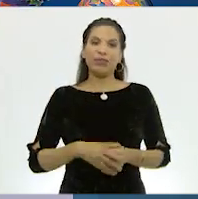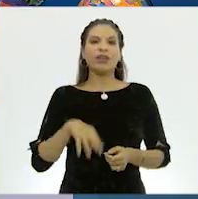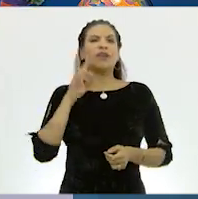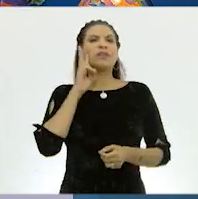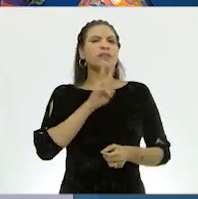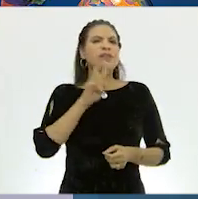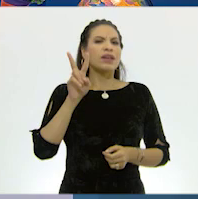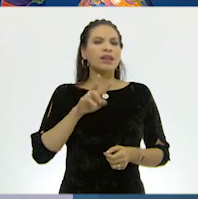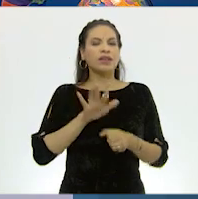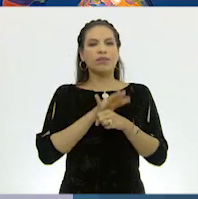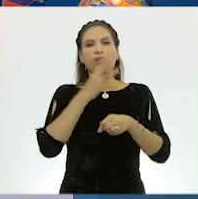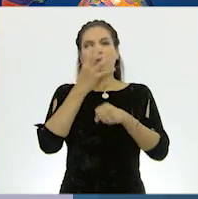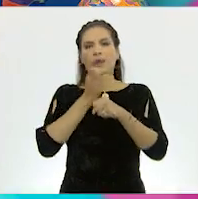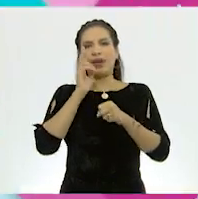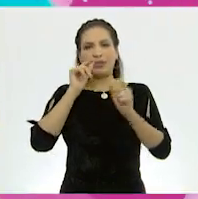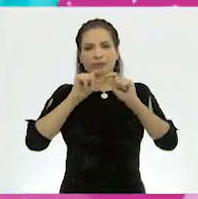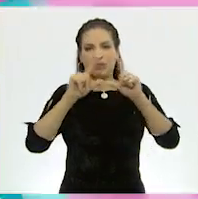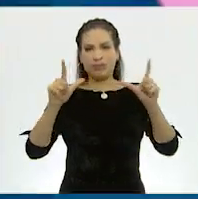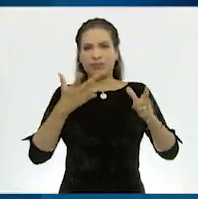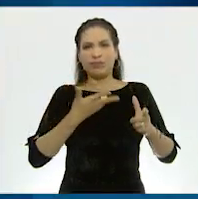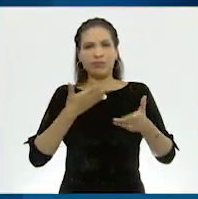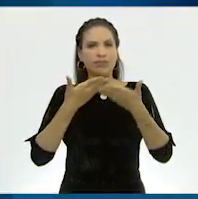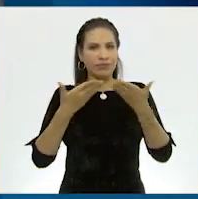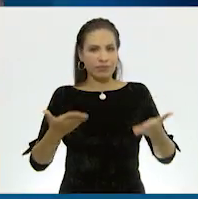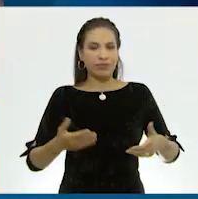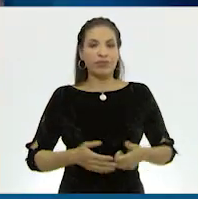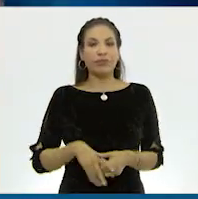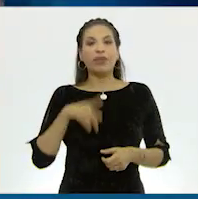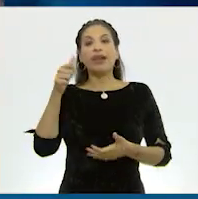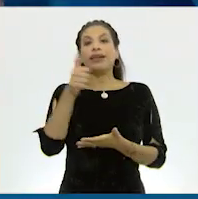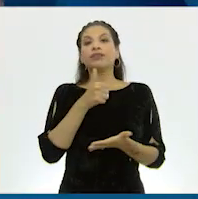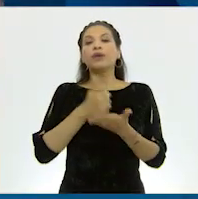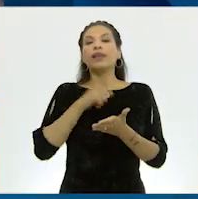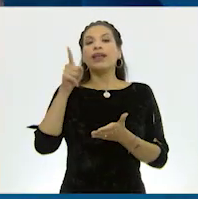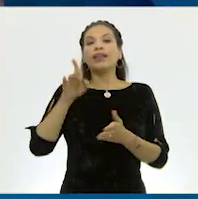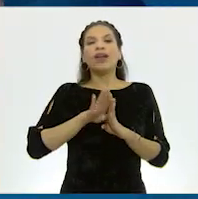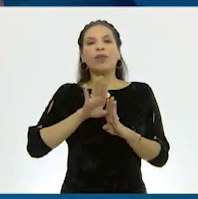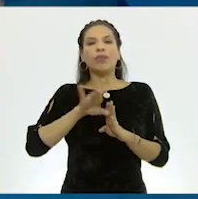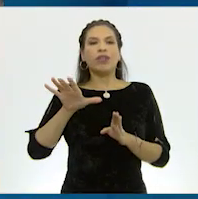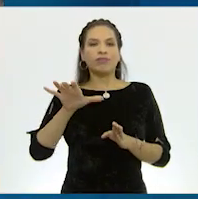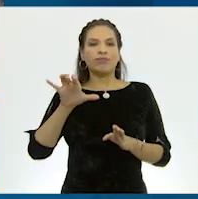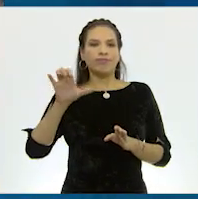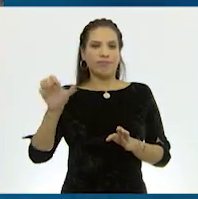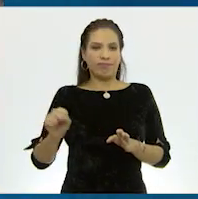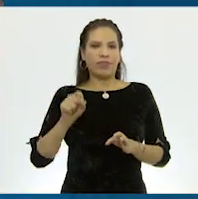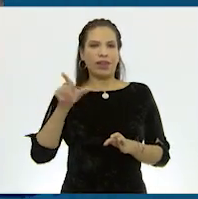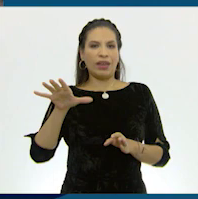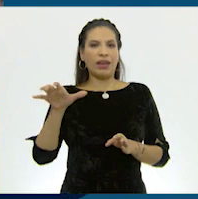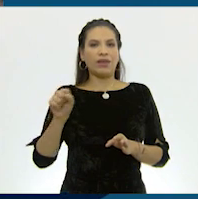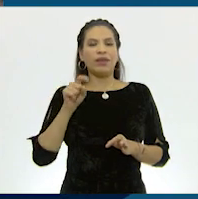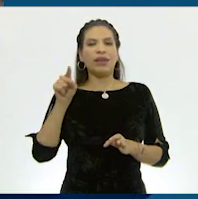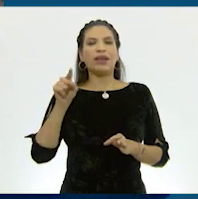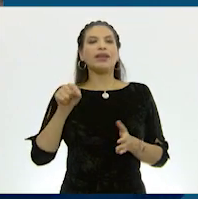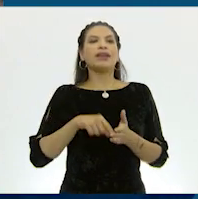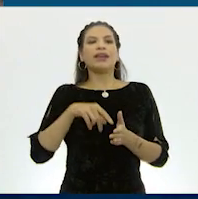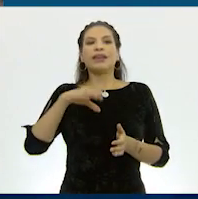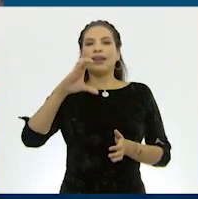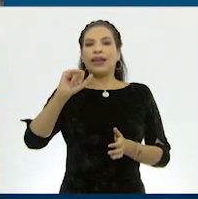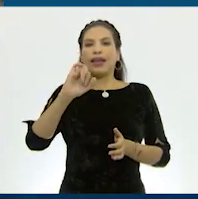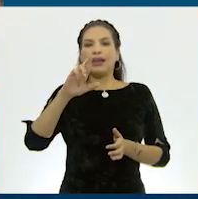revisemos la cuarta imagen que les traigo. Es una ciudad africana, es el Cairo, precisamente en Egipto.